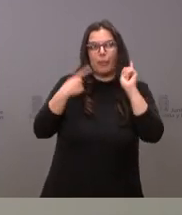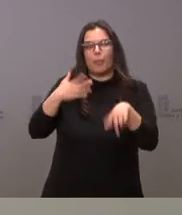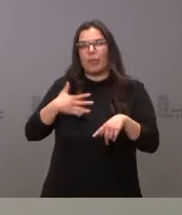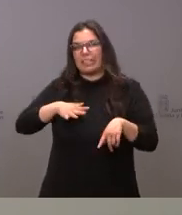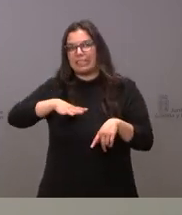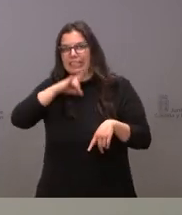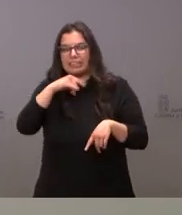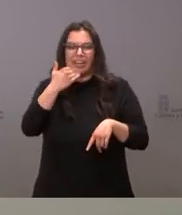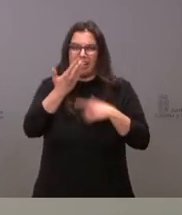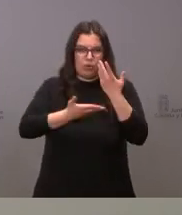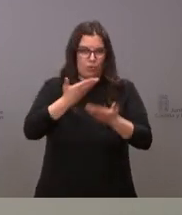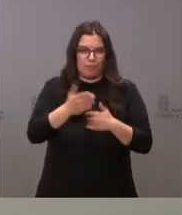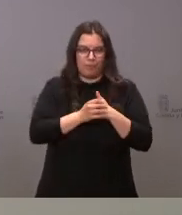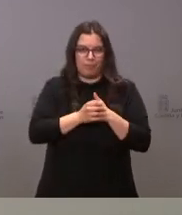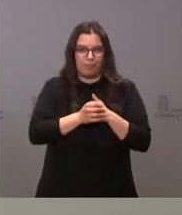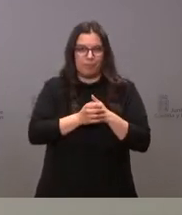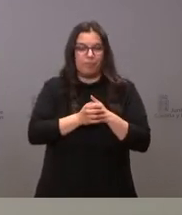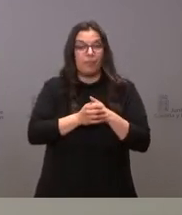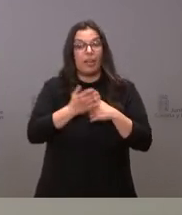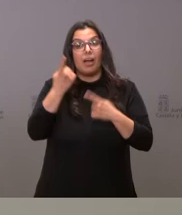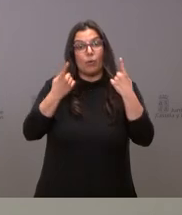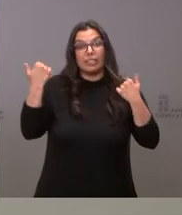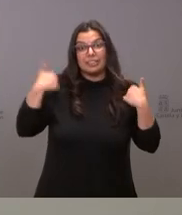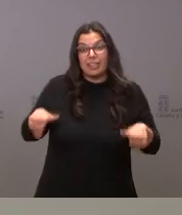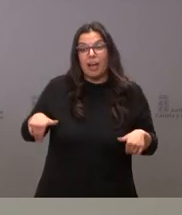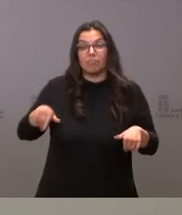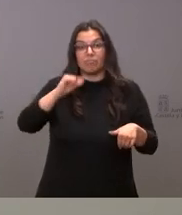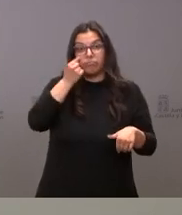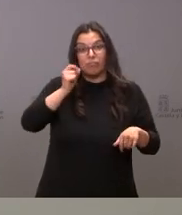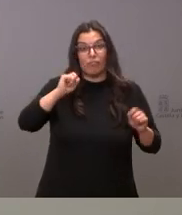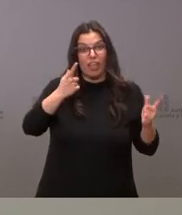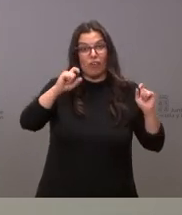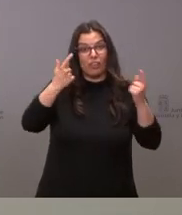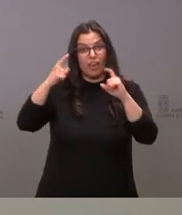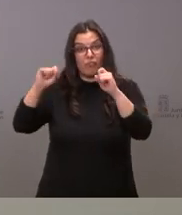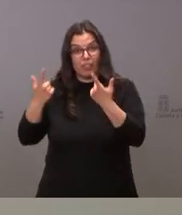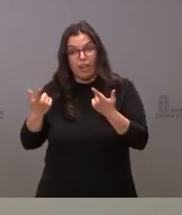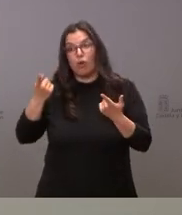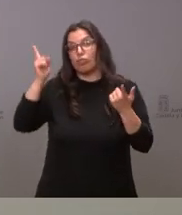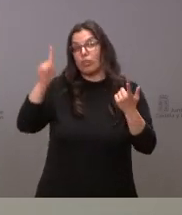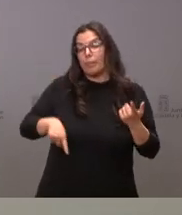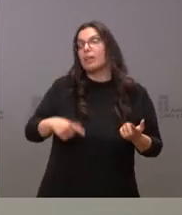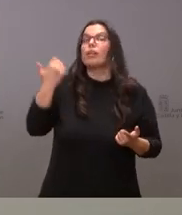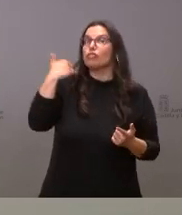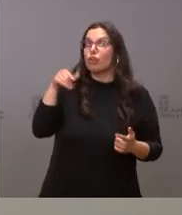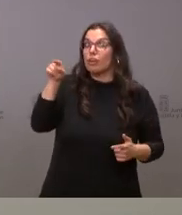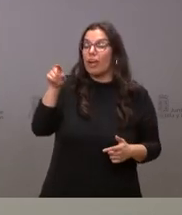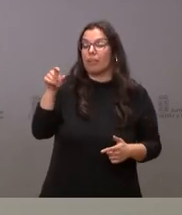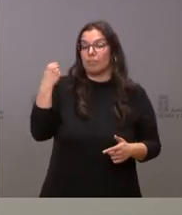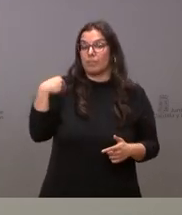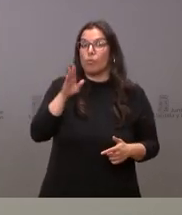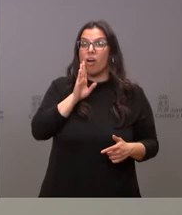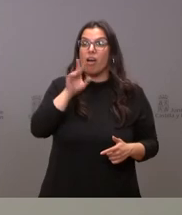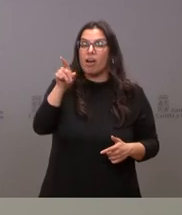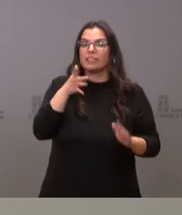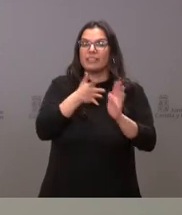pero sí nos congratulamos de las que se han venido conociendo en estos últimos días o incluso en el caso de Soria muy concretamente Ólvega estamos